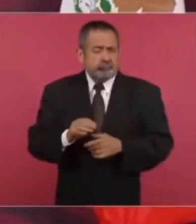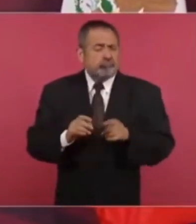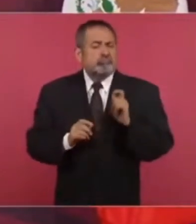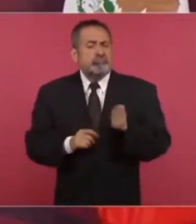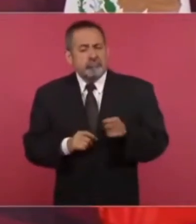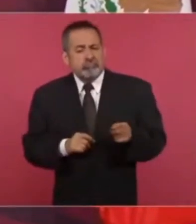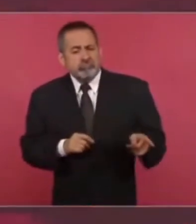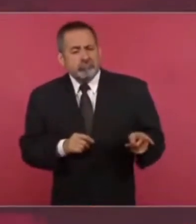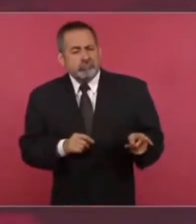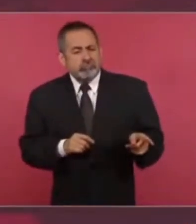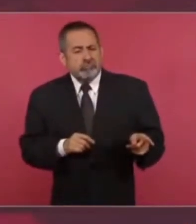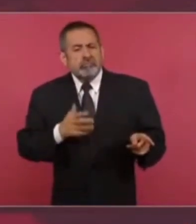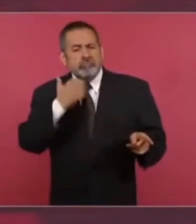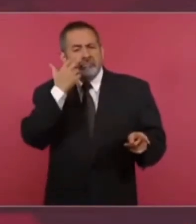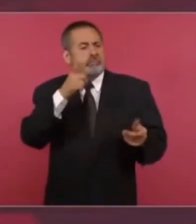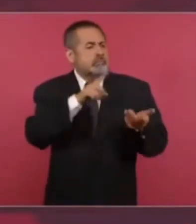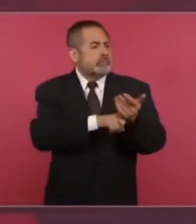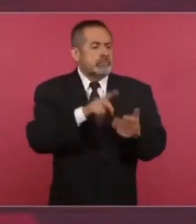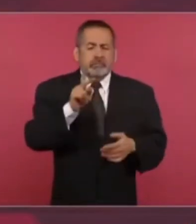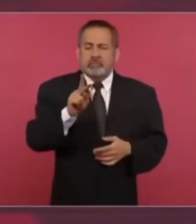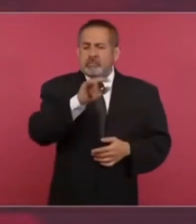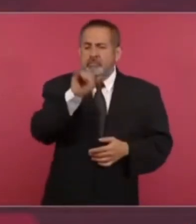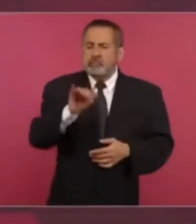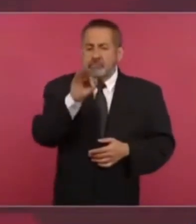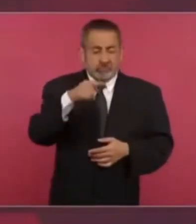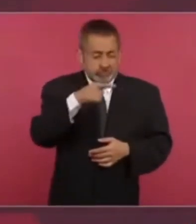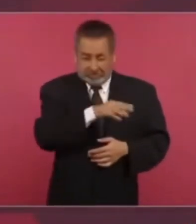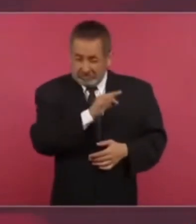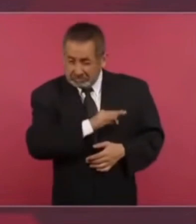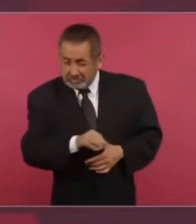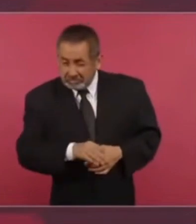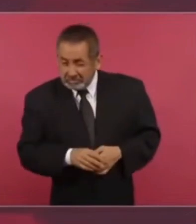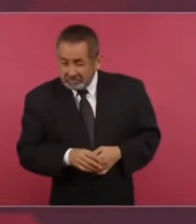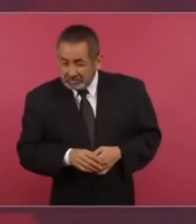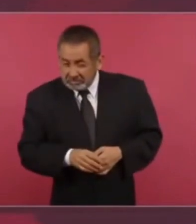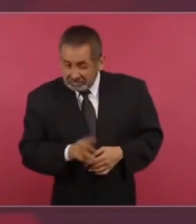está pretendiendo hacer el Poder Judicial de que